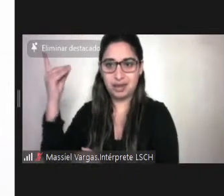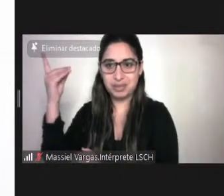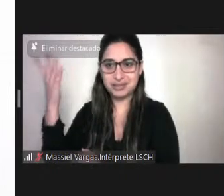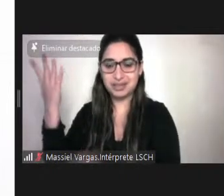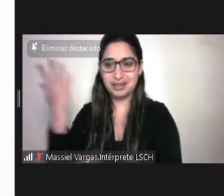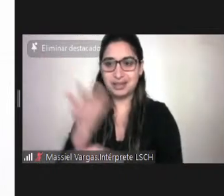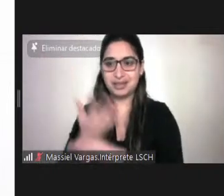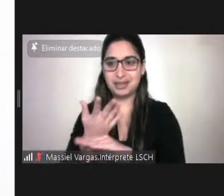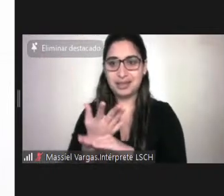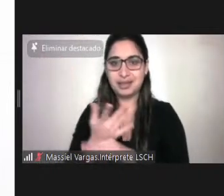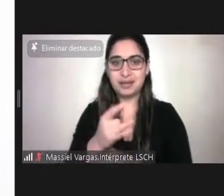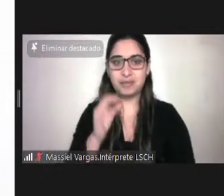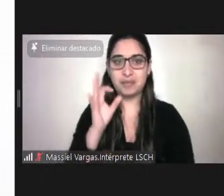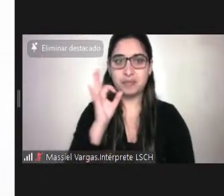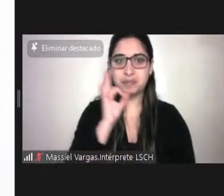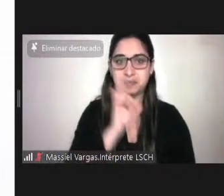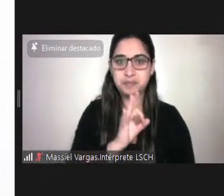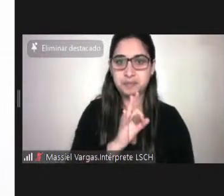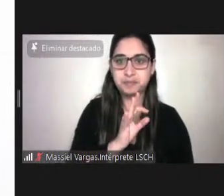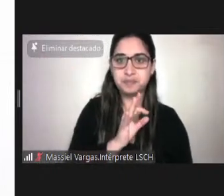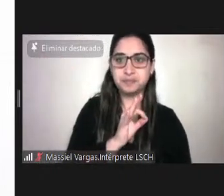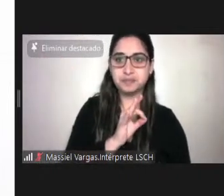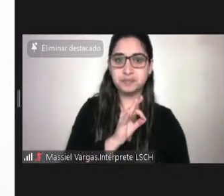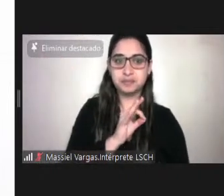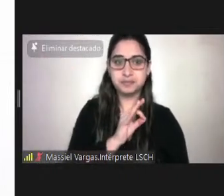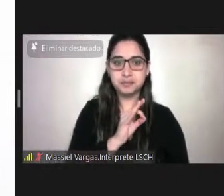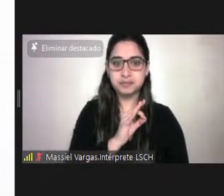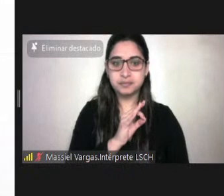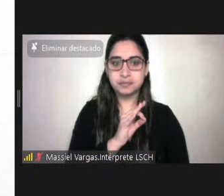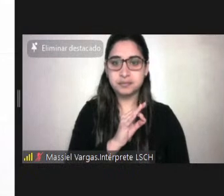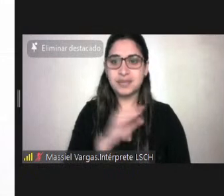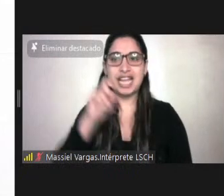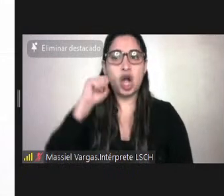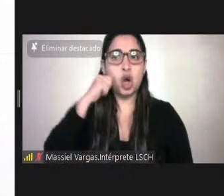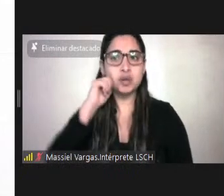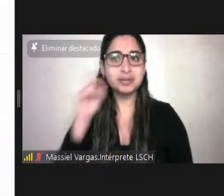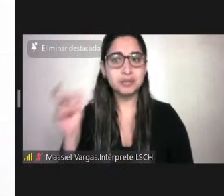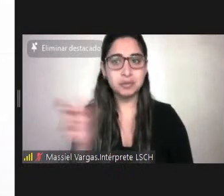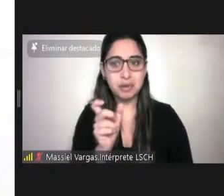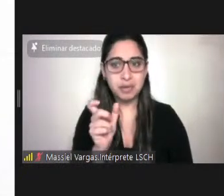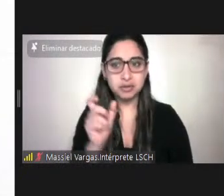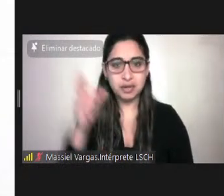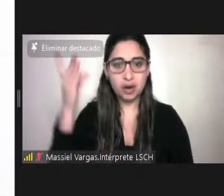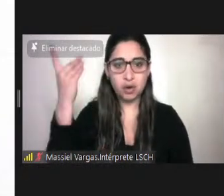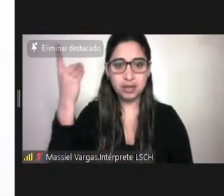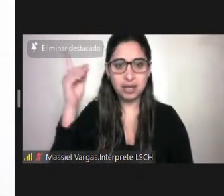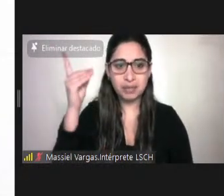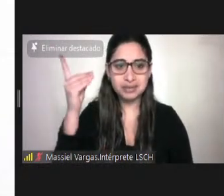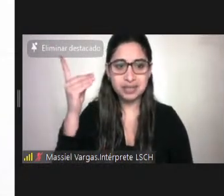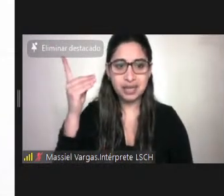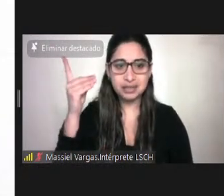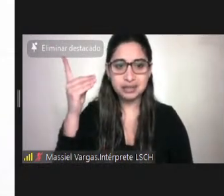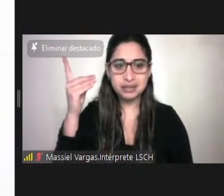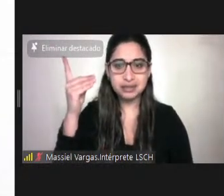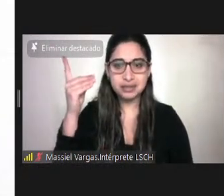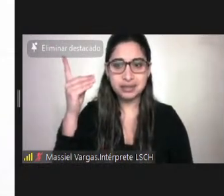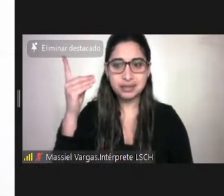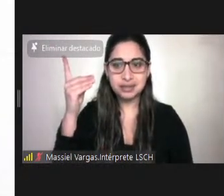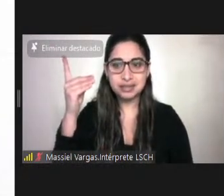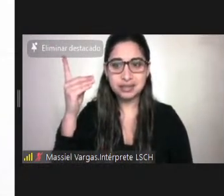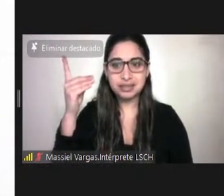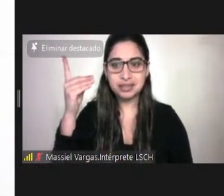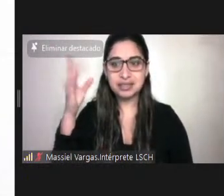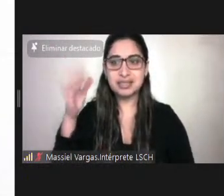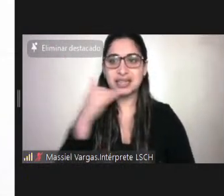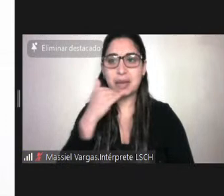convención, ya le hemos dicho en el fondo el concepto de persona con discapacidad, que ya no es solamente la deficiencia, sino esta